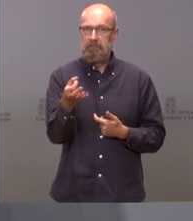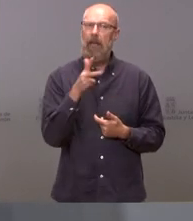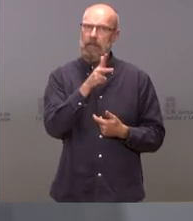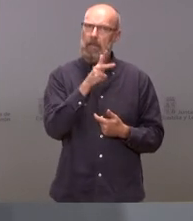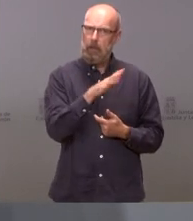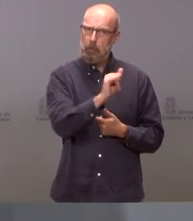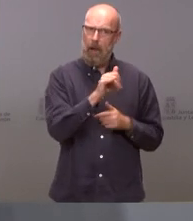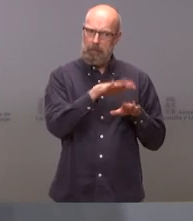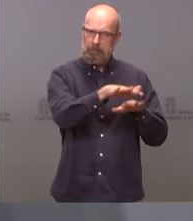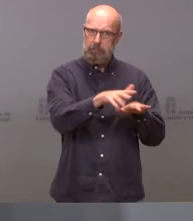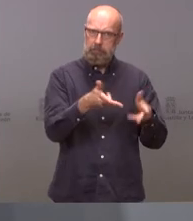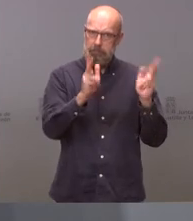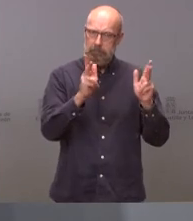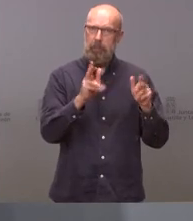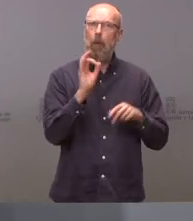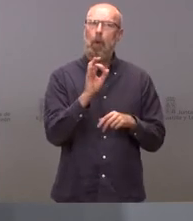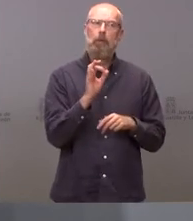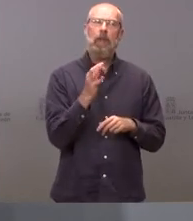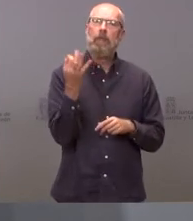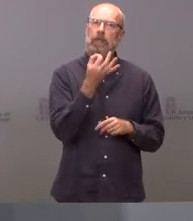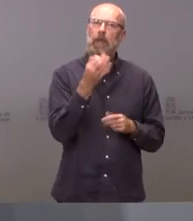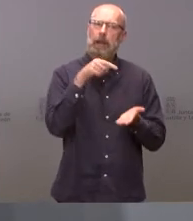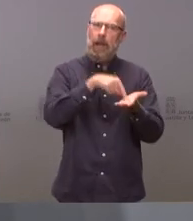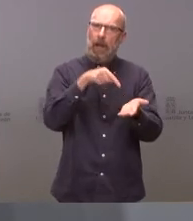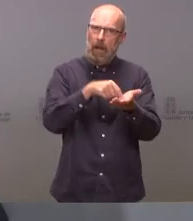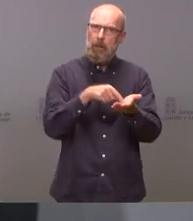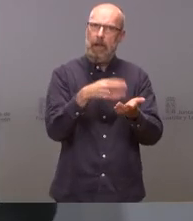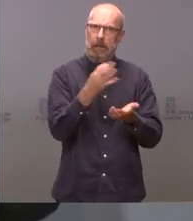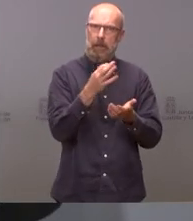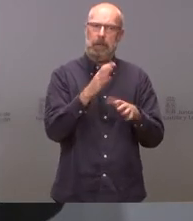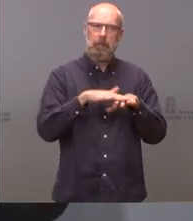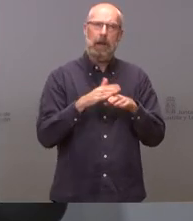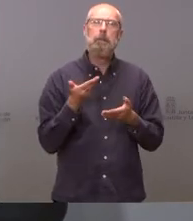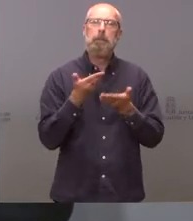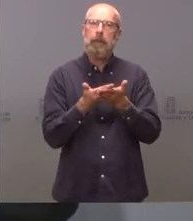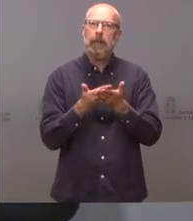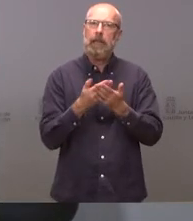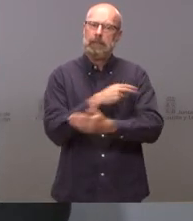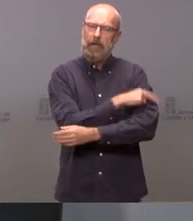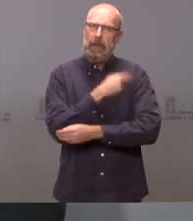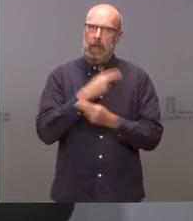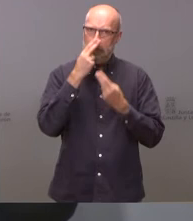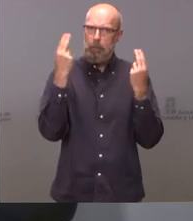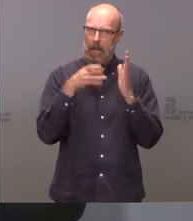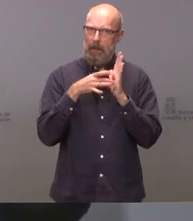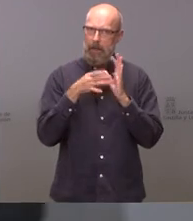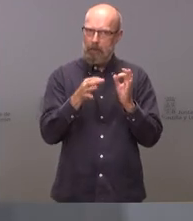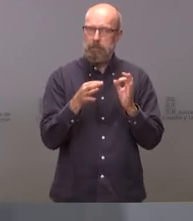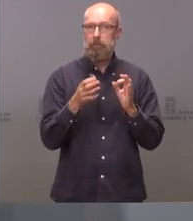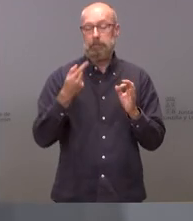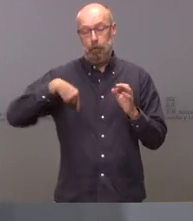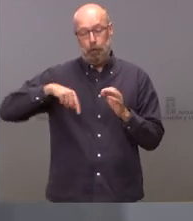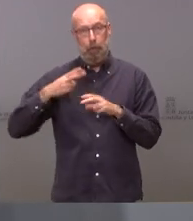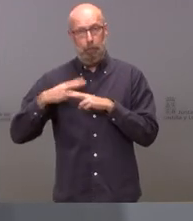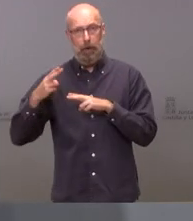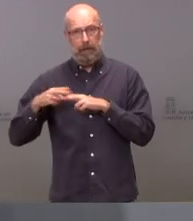incluso el deber de reclamar tener una sanidad pública de calidad y lo que tenemos los políticos y sobre